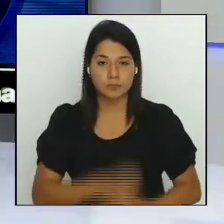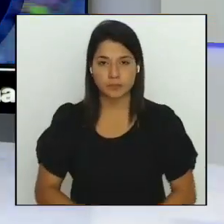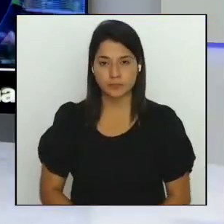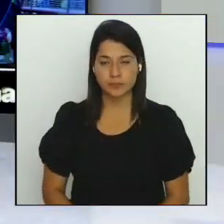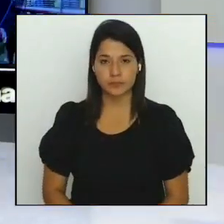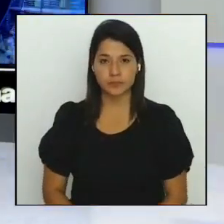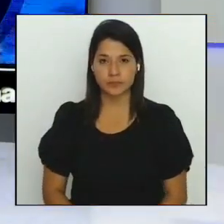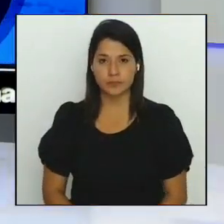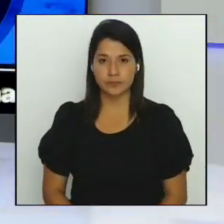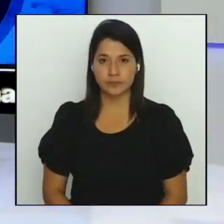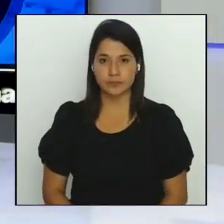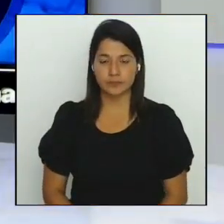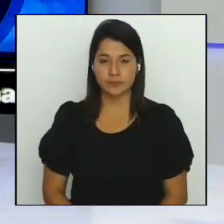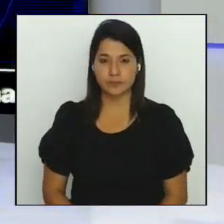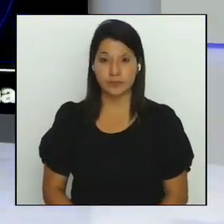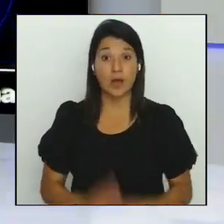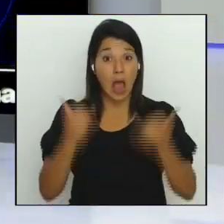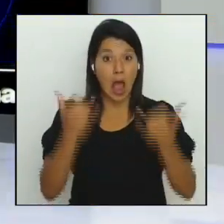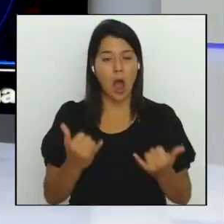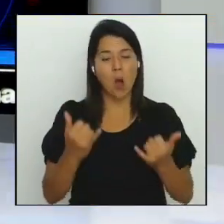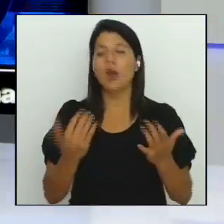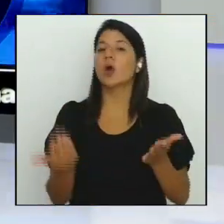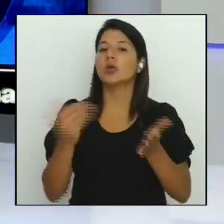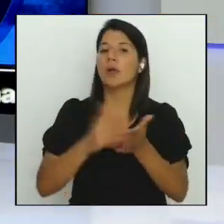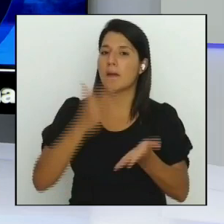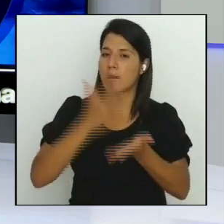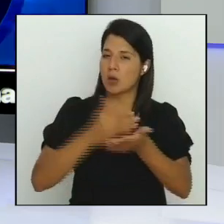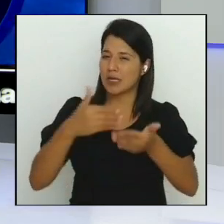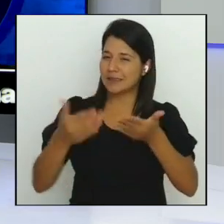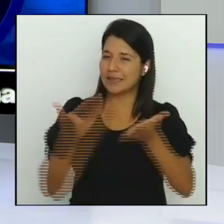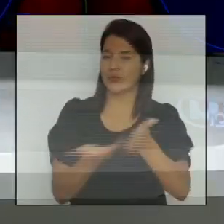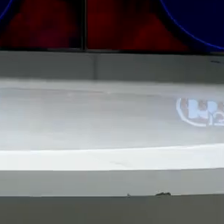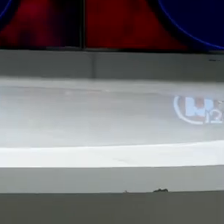de esta manera vamos a hacer una nueva pausa y ya regresamos con más noticias